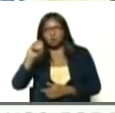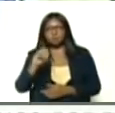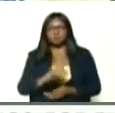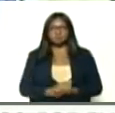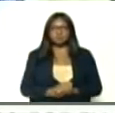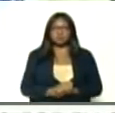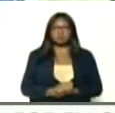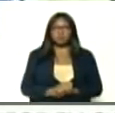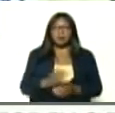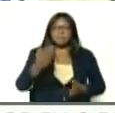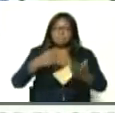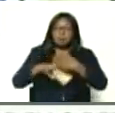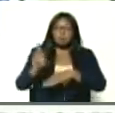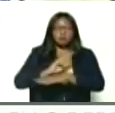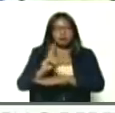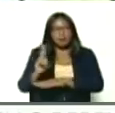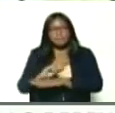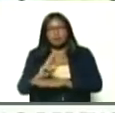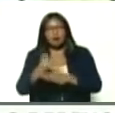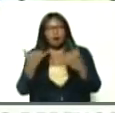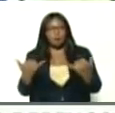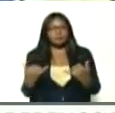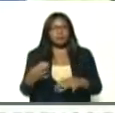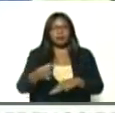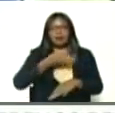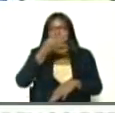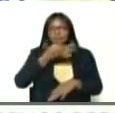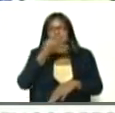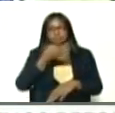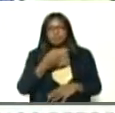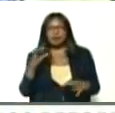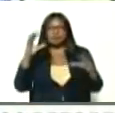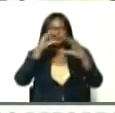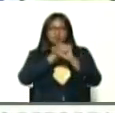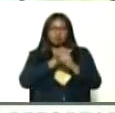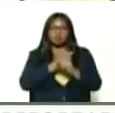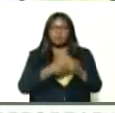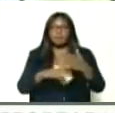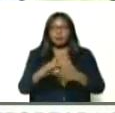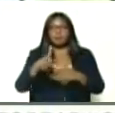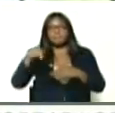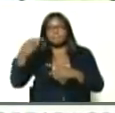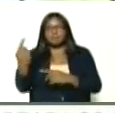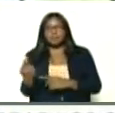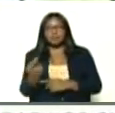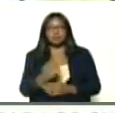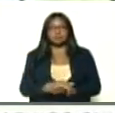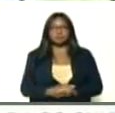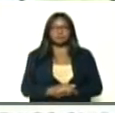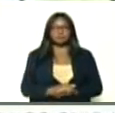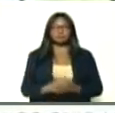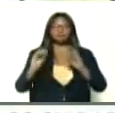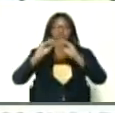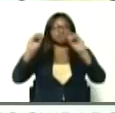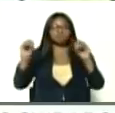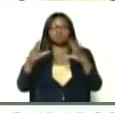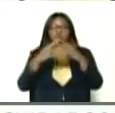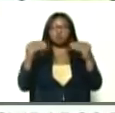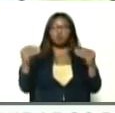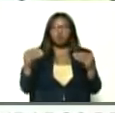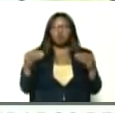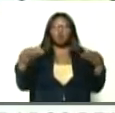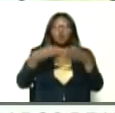vamos, inmediatamente, ahora, en la tarde, noche, en la noche, mañana, llamando, a todas las,